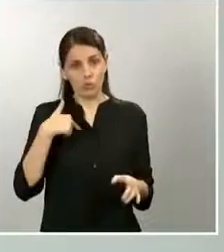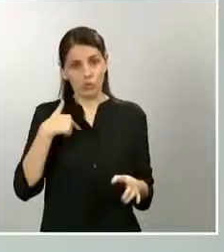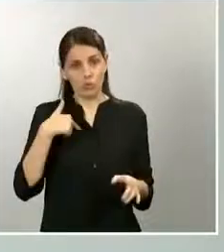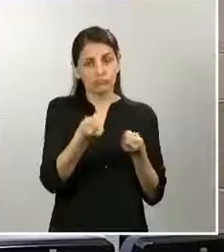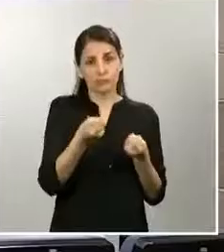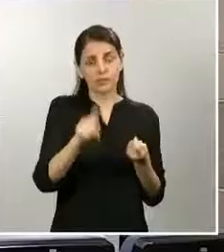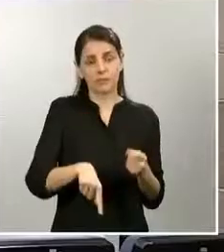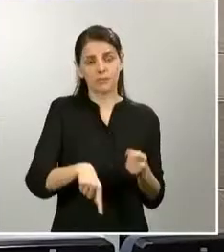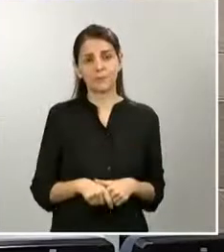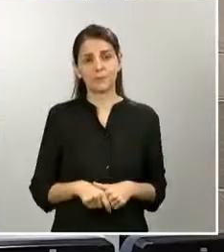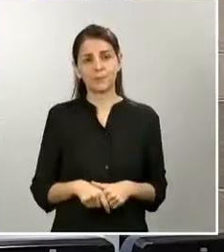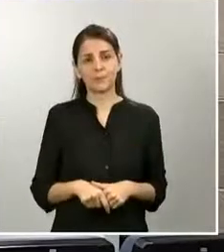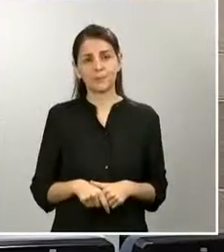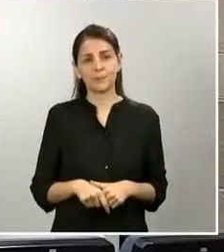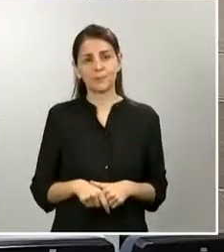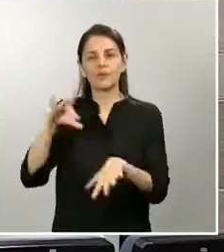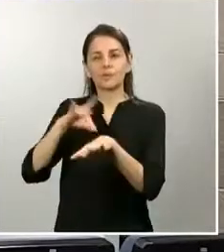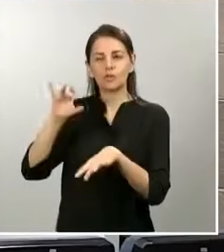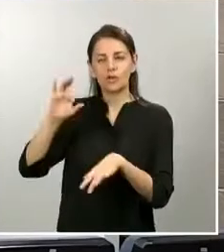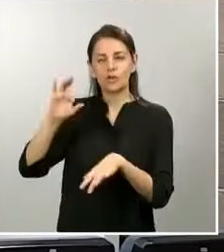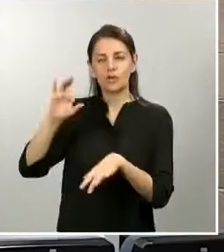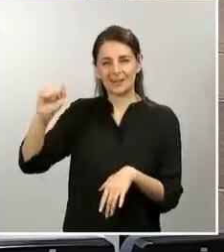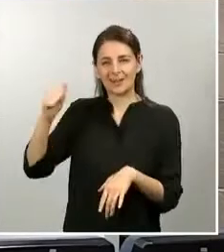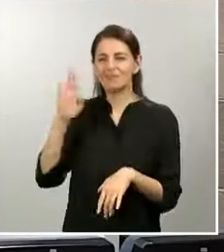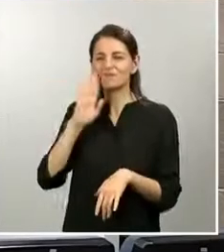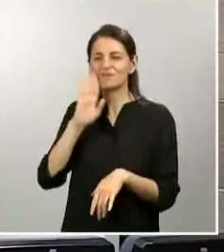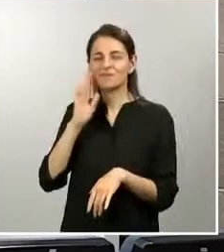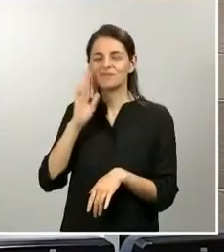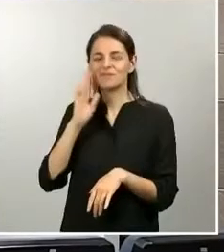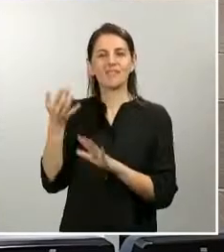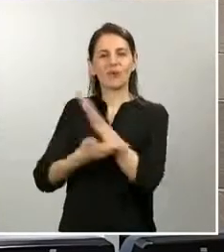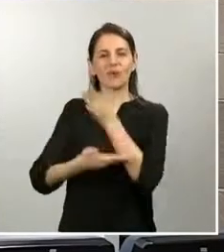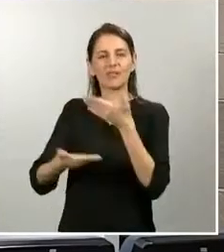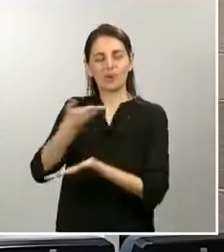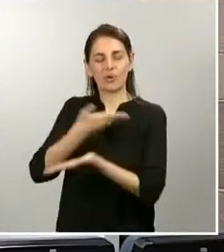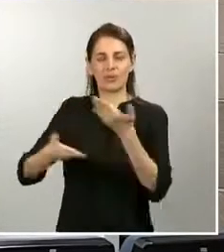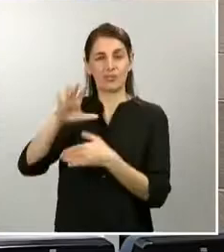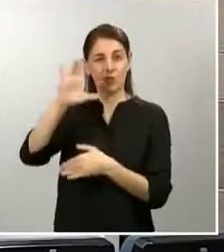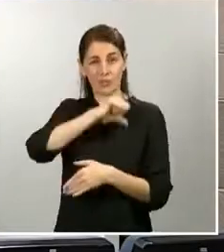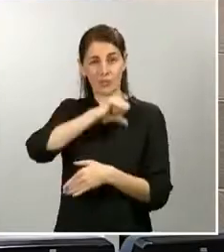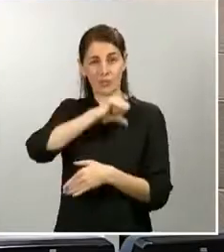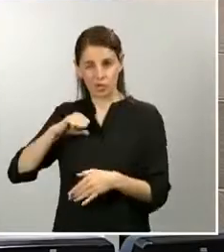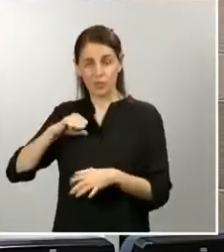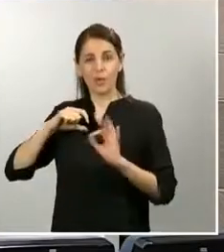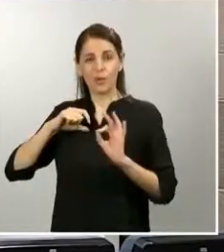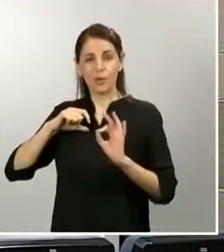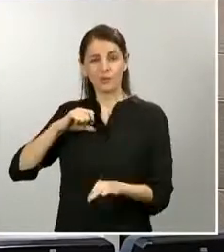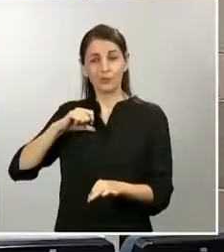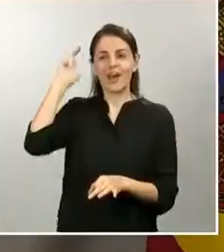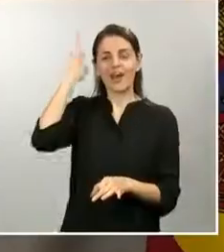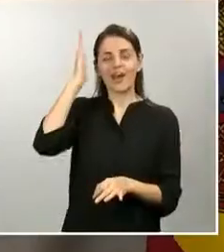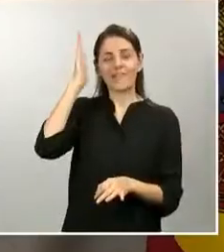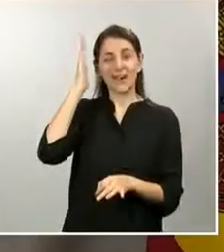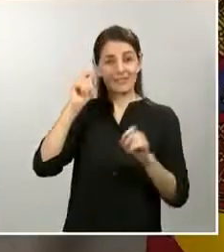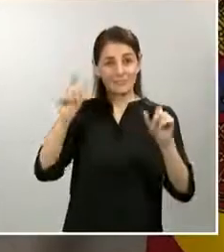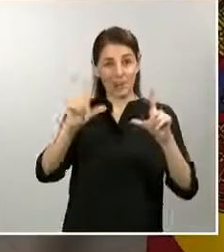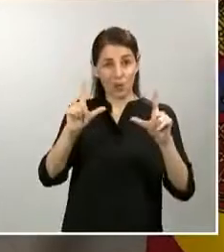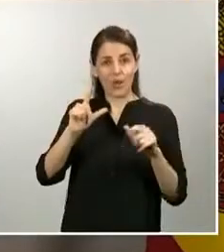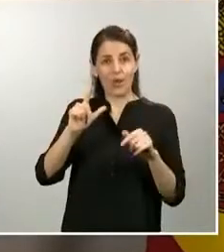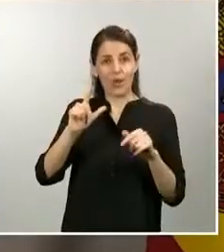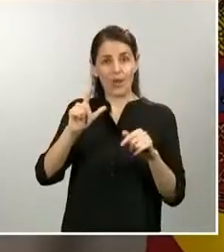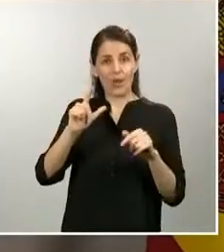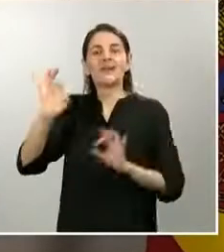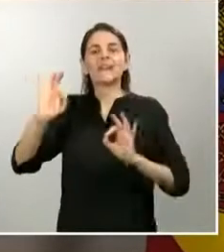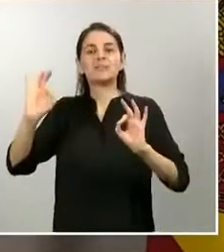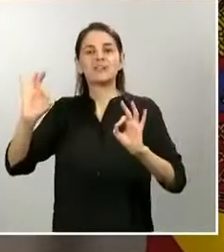a la coordinación con las comunidades autónomas, pero Navarra TV pregunta sobre los datos acerca de la epidemia, que, en su opinión, son diferentes